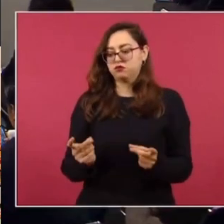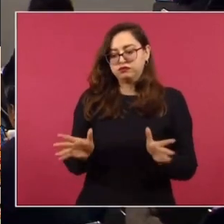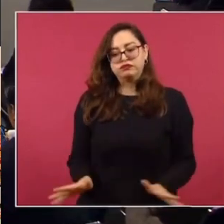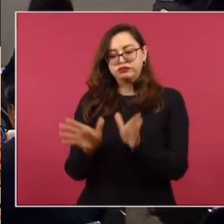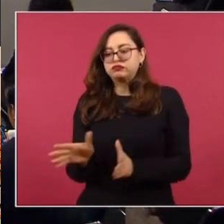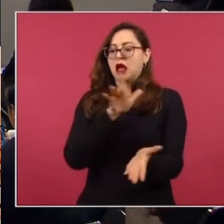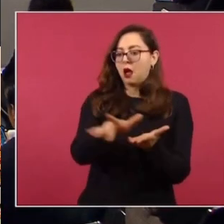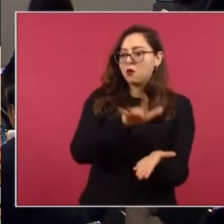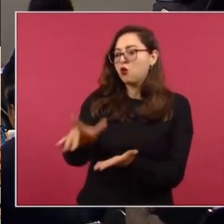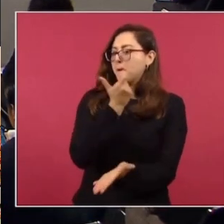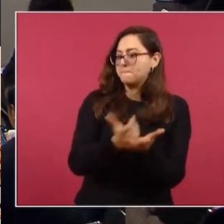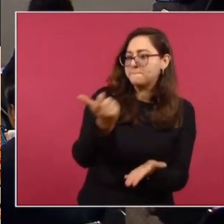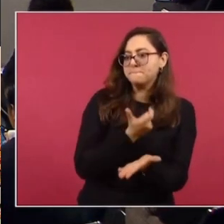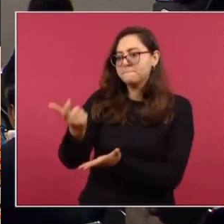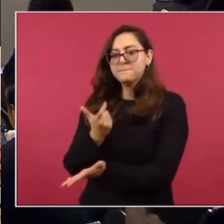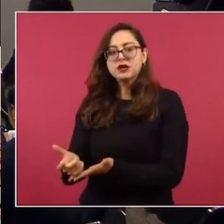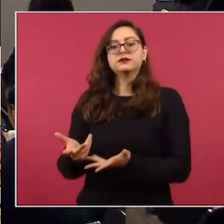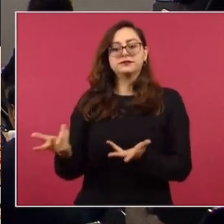precios de garantía para productos del campo.